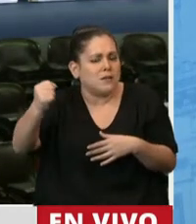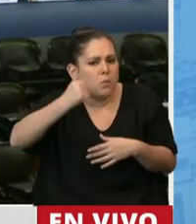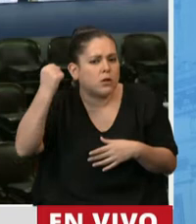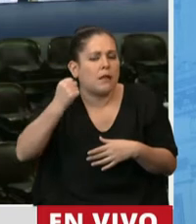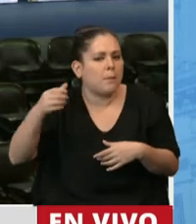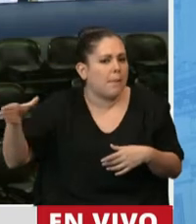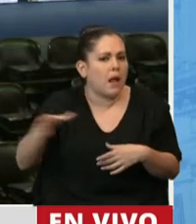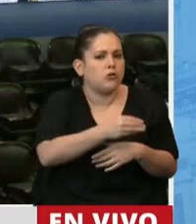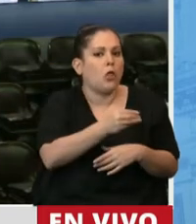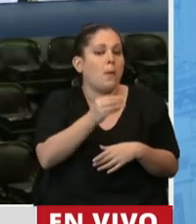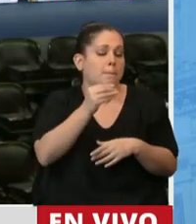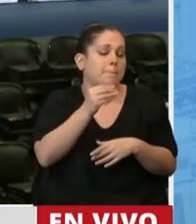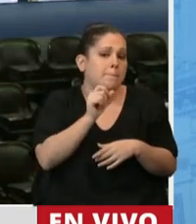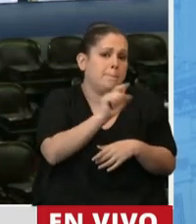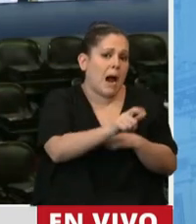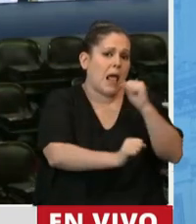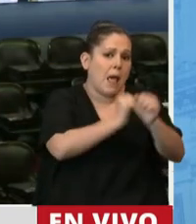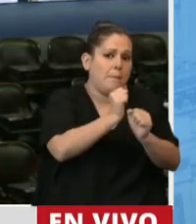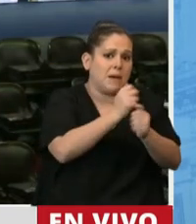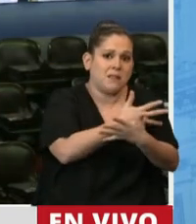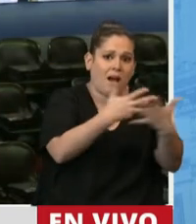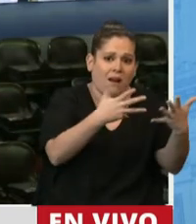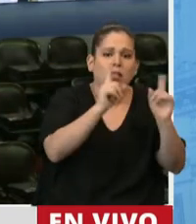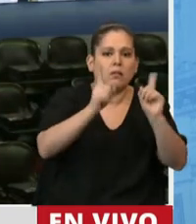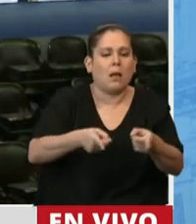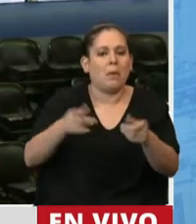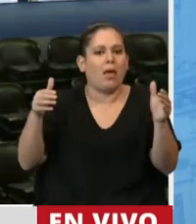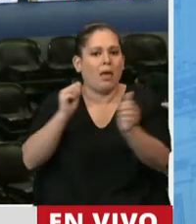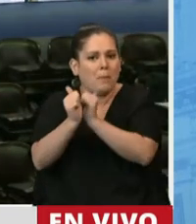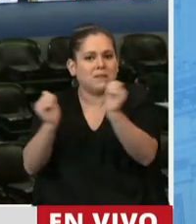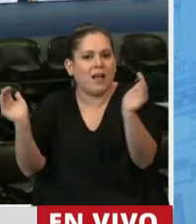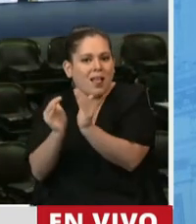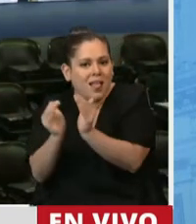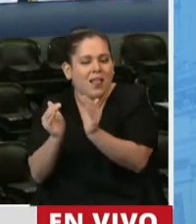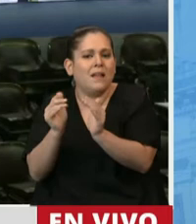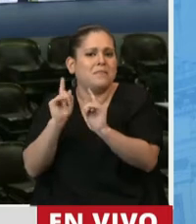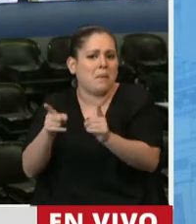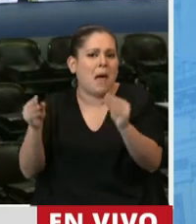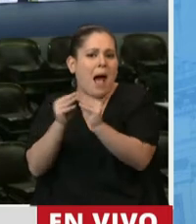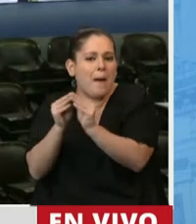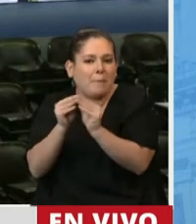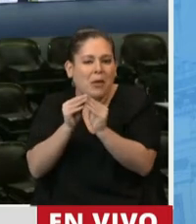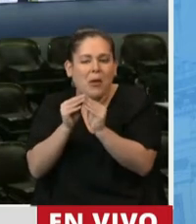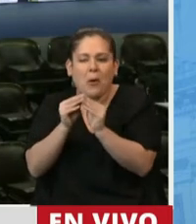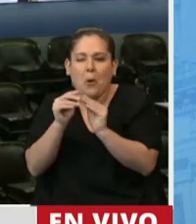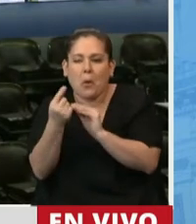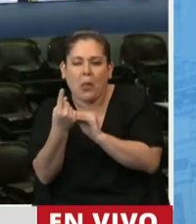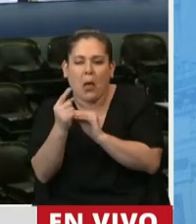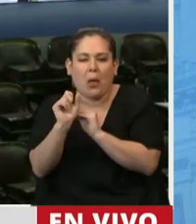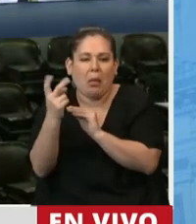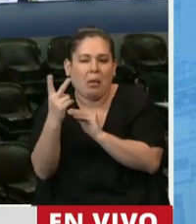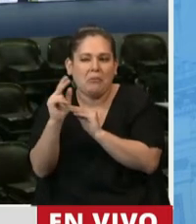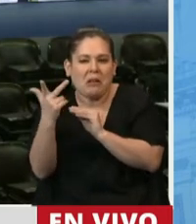solamente para las grandes empresas sino para las pymes, para aquellos empresarios, amigos que se reúnen dos o tres y como decían